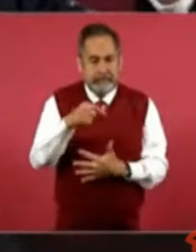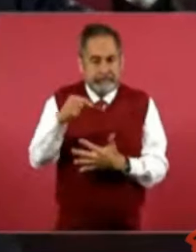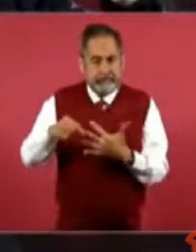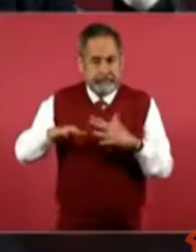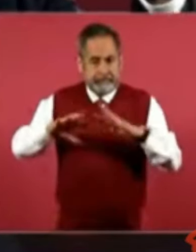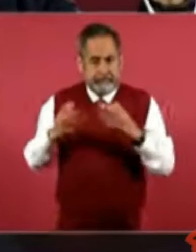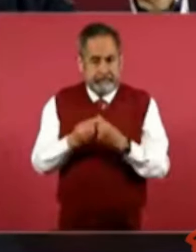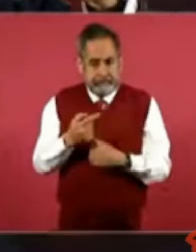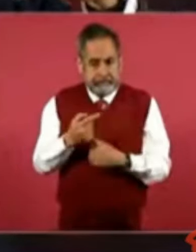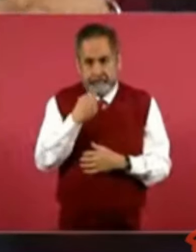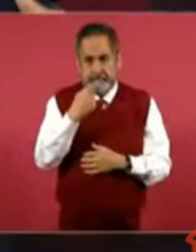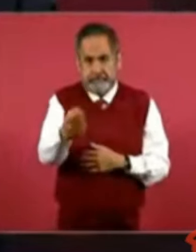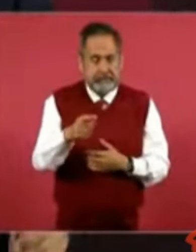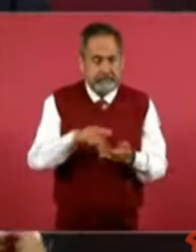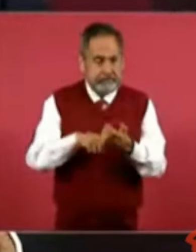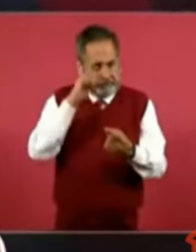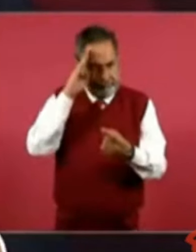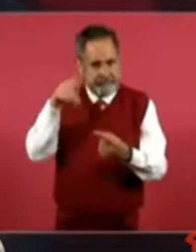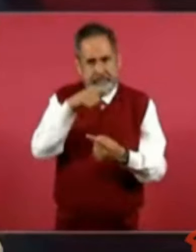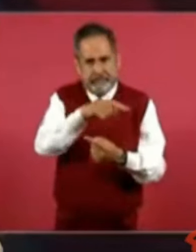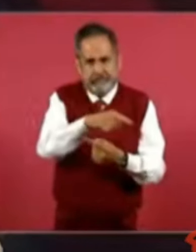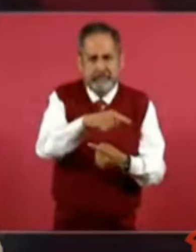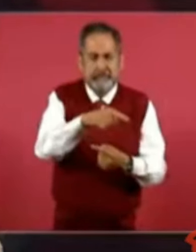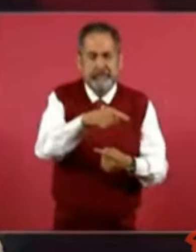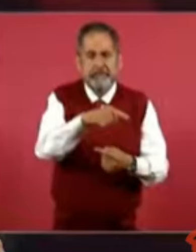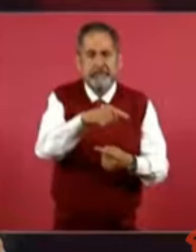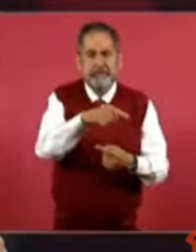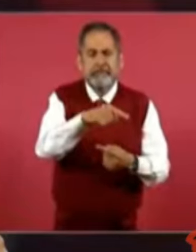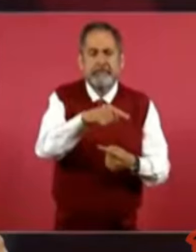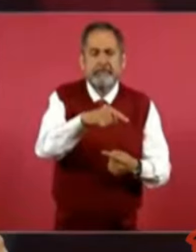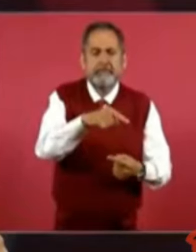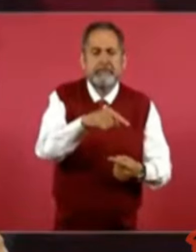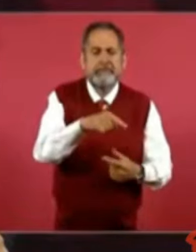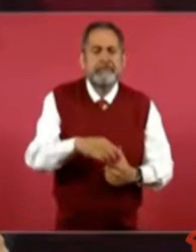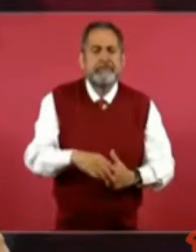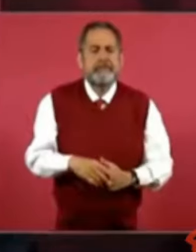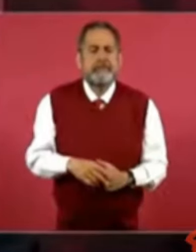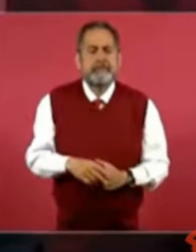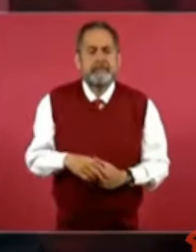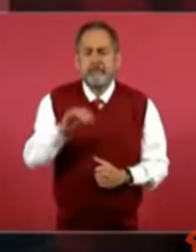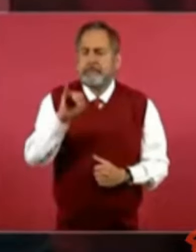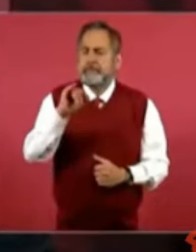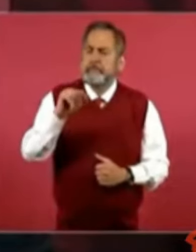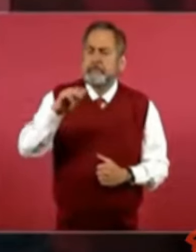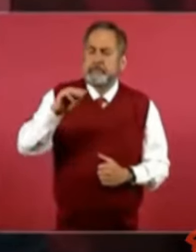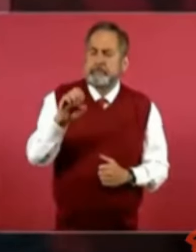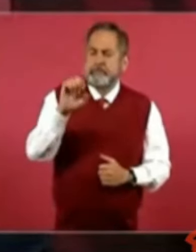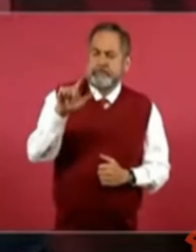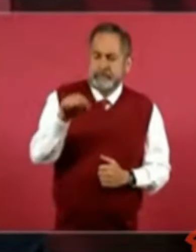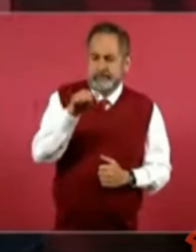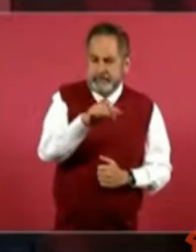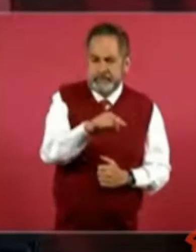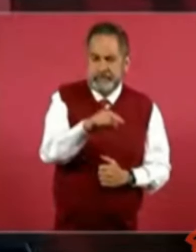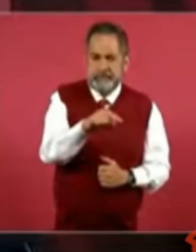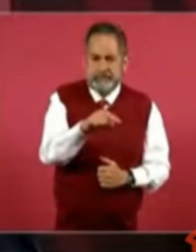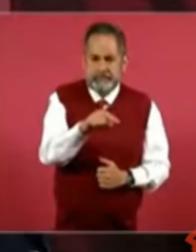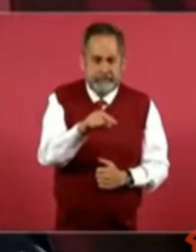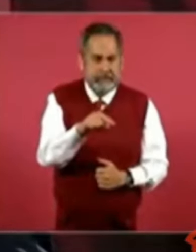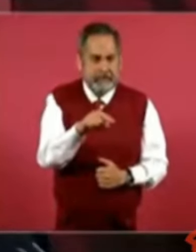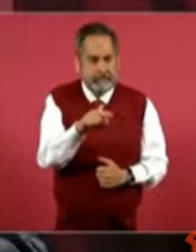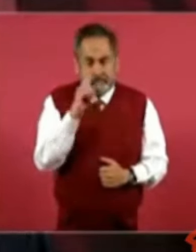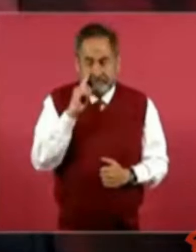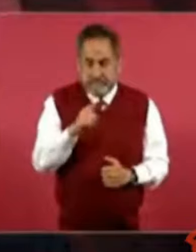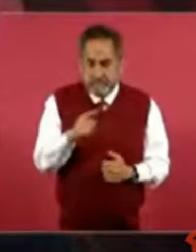señor Zambada va a ayudar